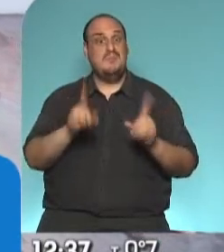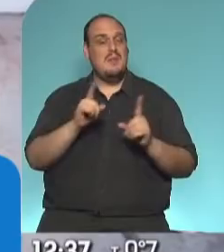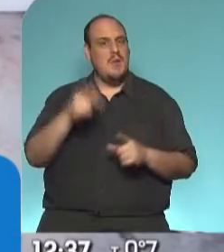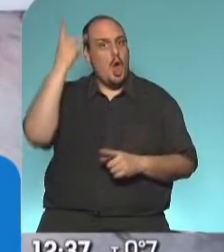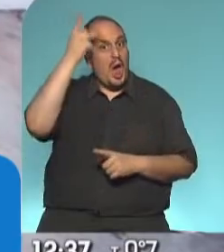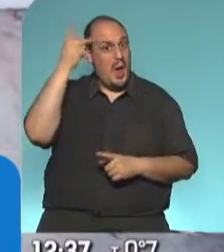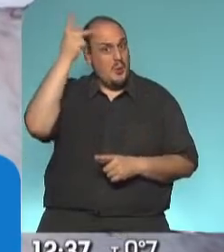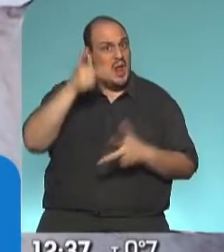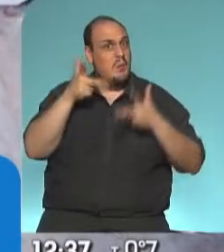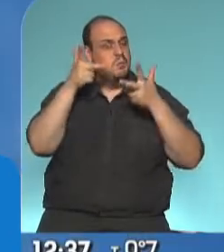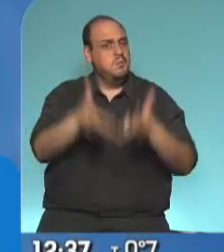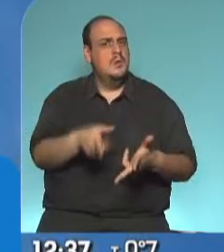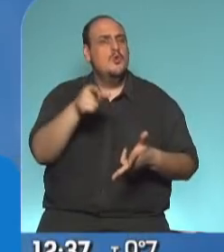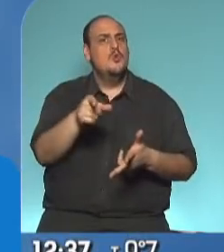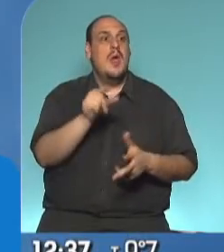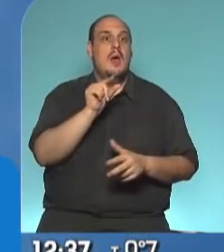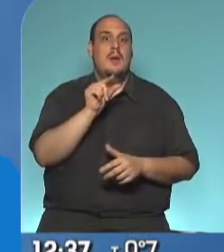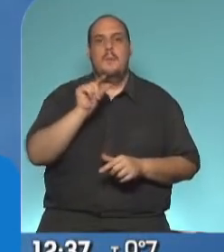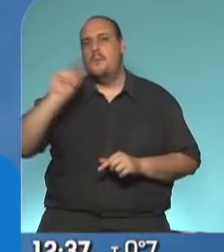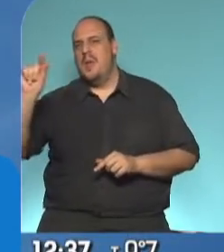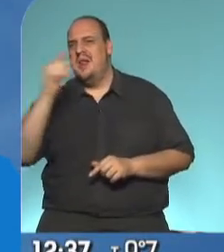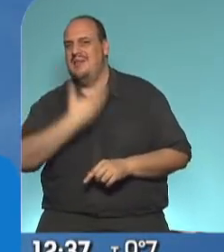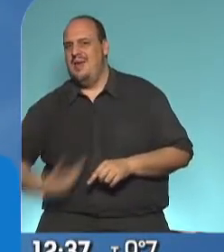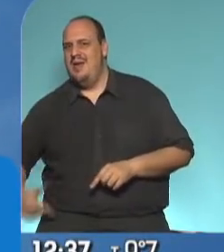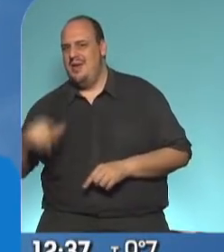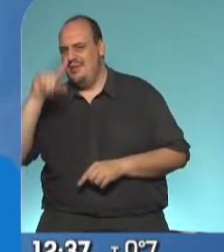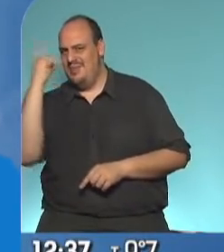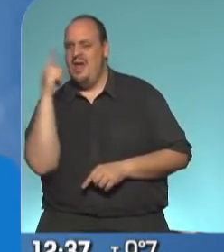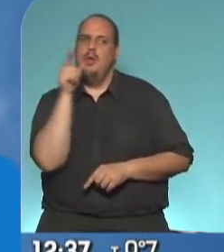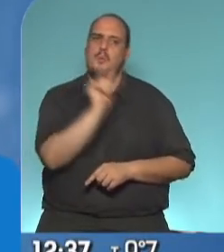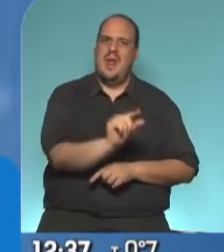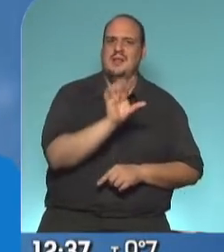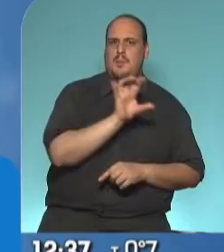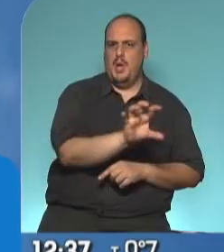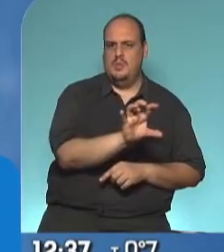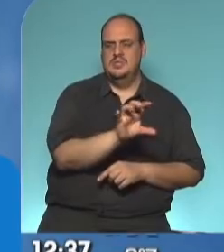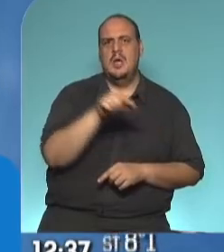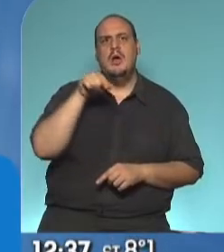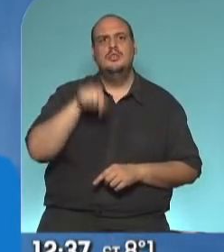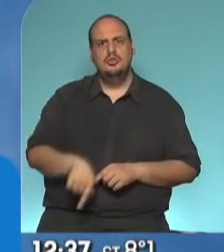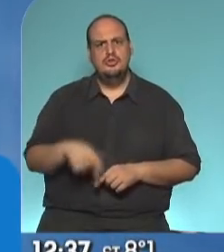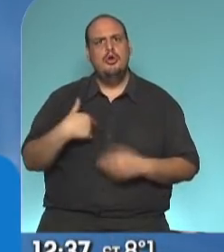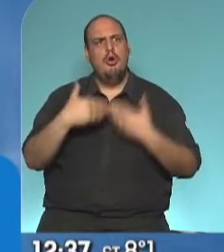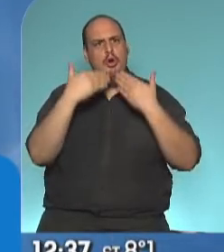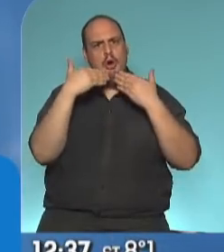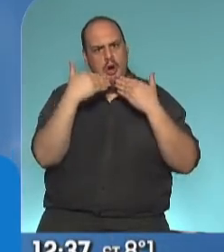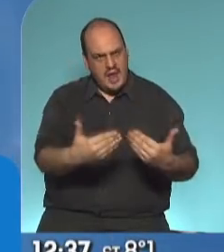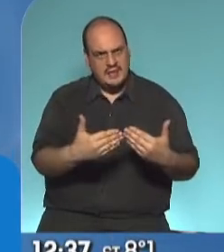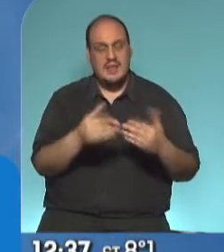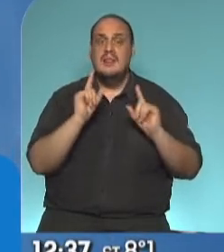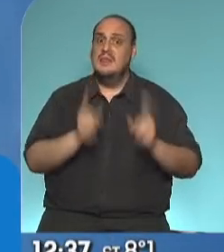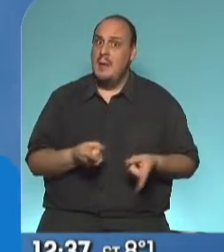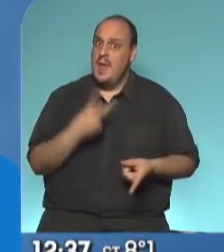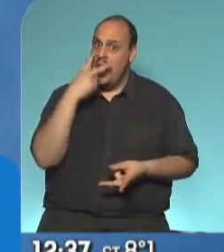había una parte que hacía el Estado y otra parte de la provincia. Yo debo agradecer y reconocer que